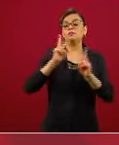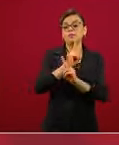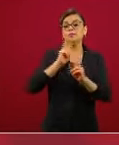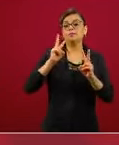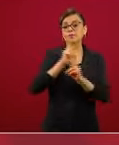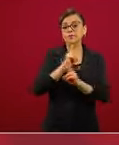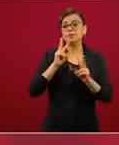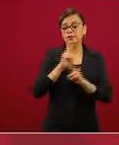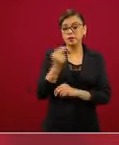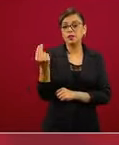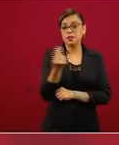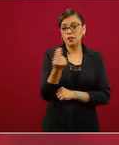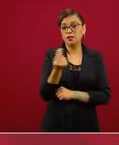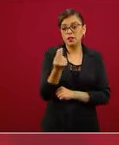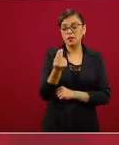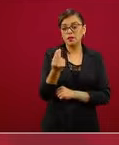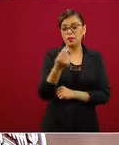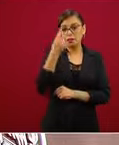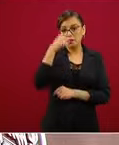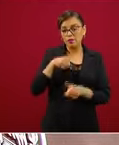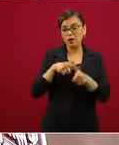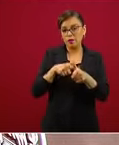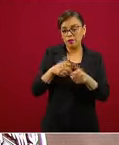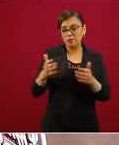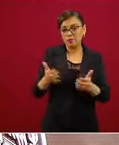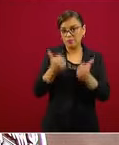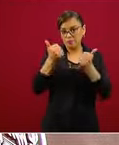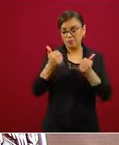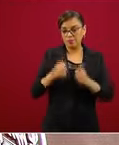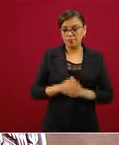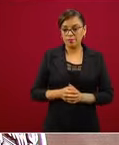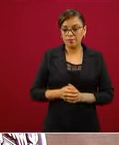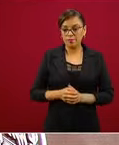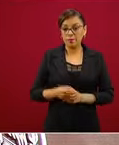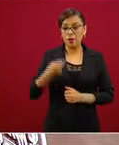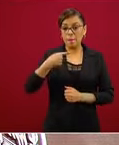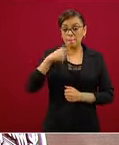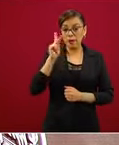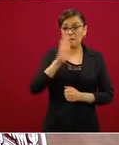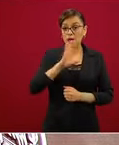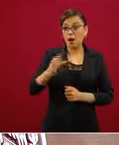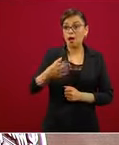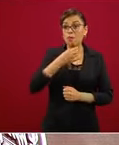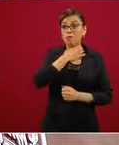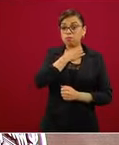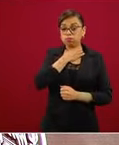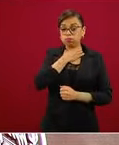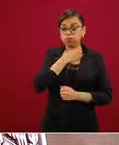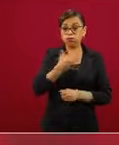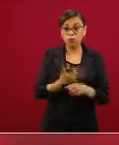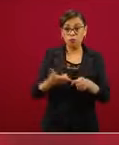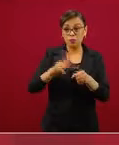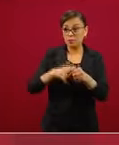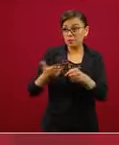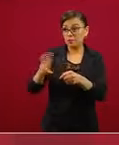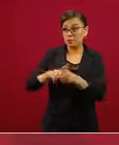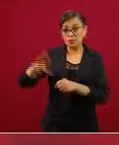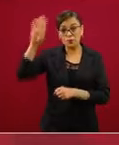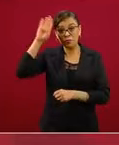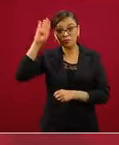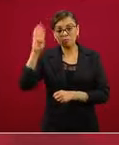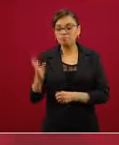situación en donde no se ha sobrepasado la capacidad hospitalaria es gracias a la ciudadanía, gracias